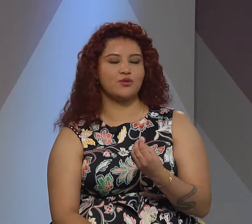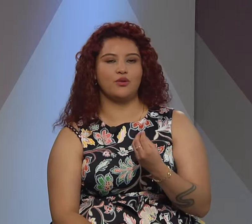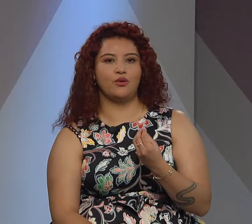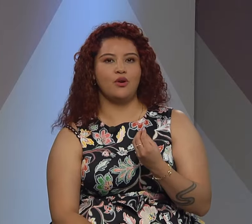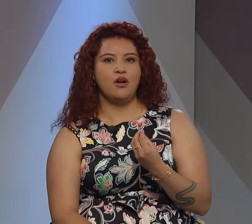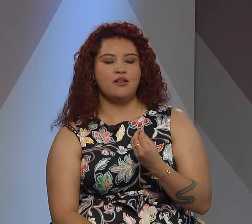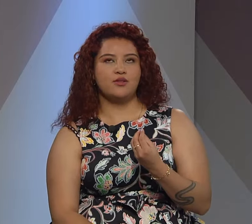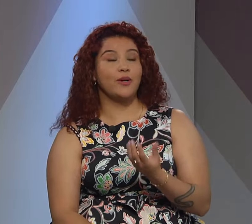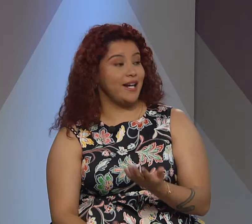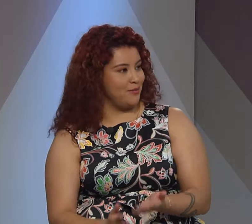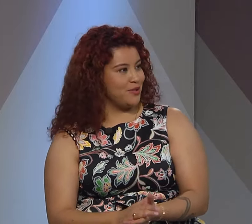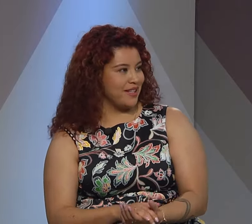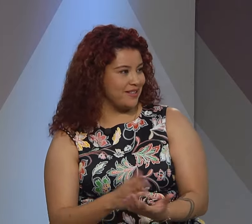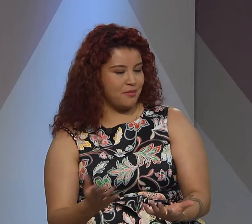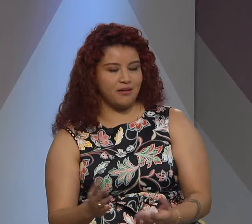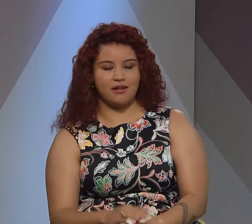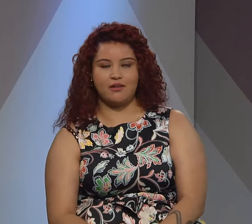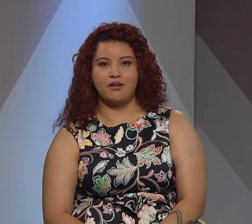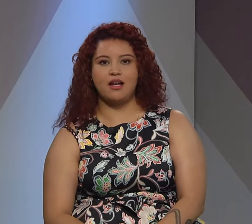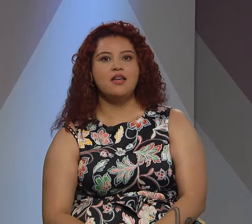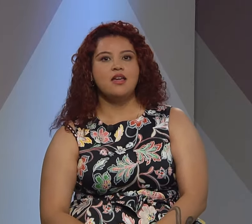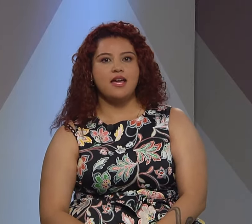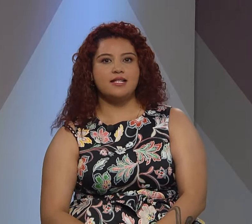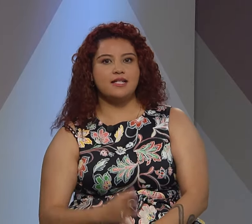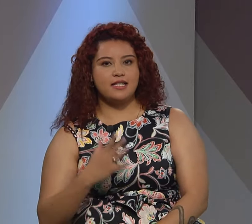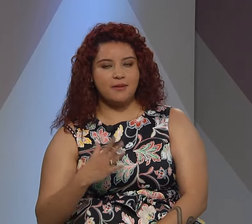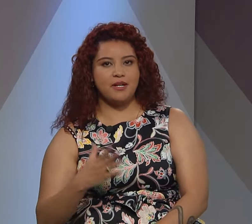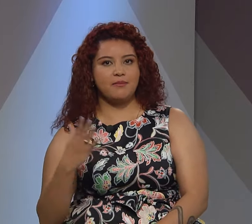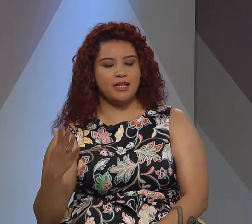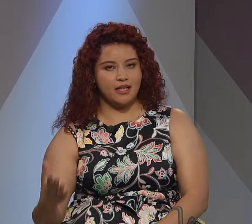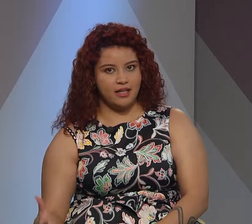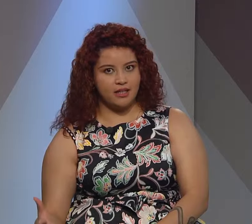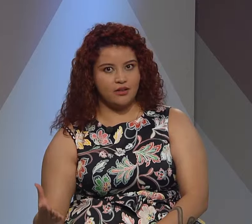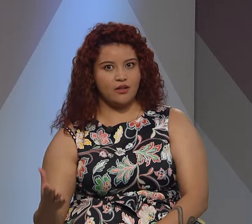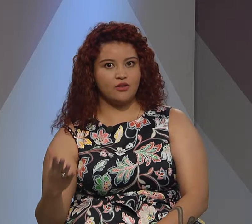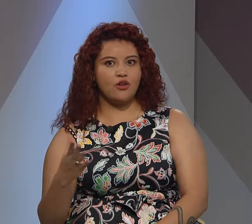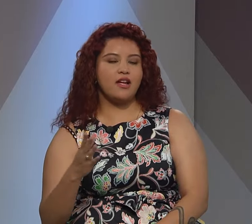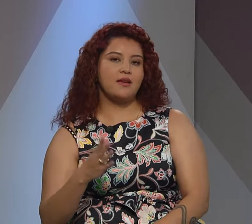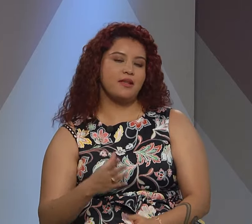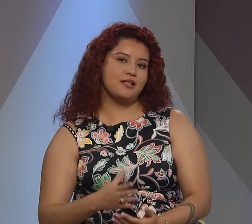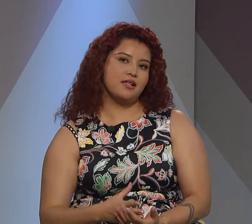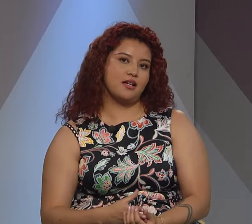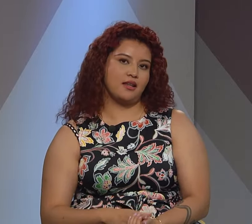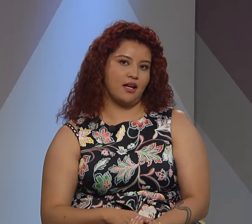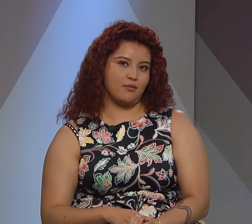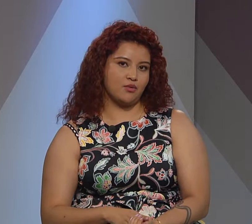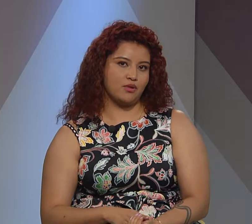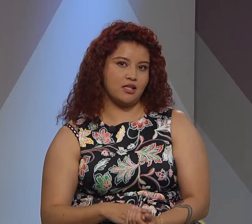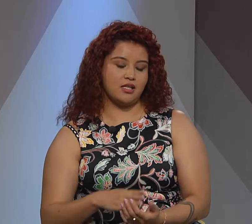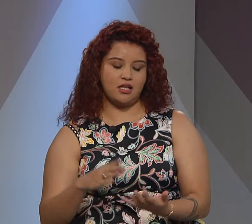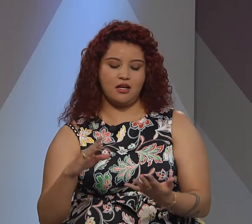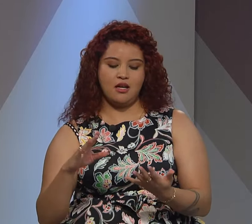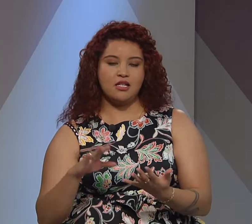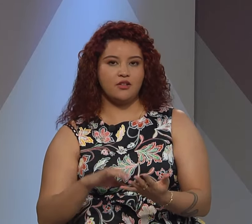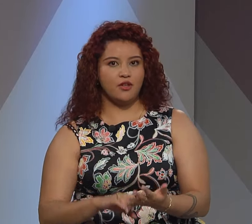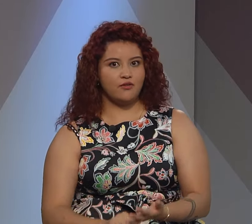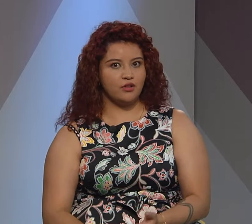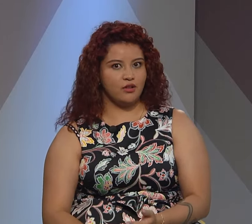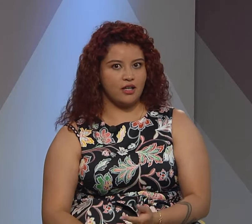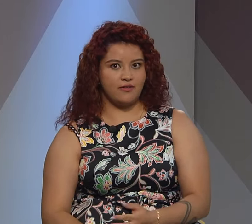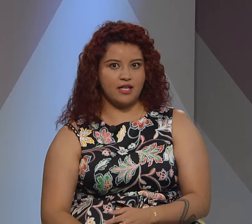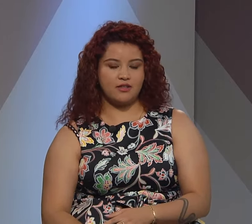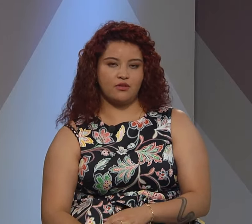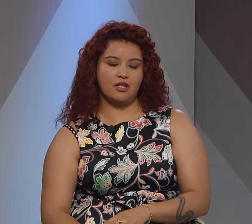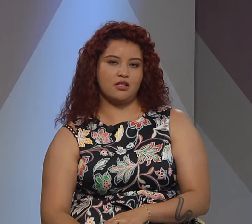promovemos o sugerimos que es la palabra adecuada es siempre mantener toda la evidencia que tengamos es decir si